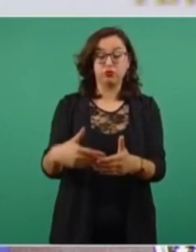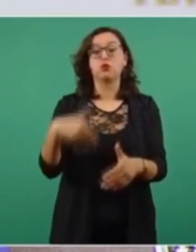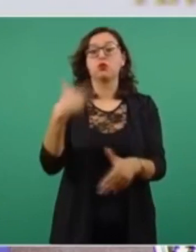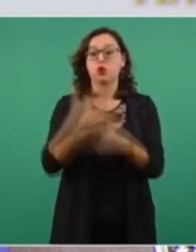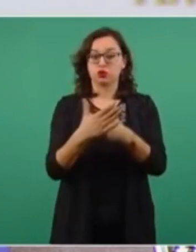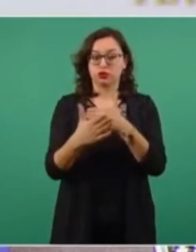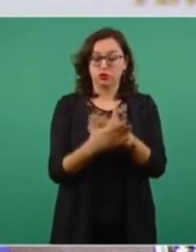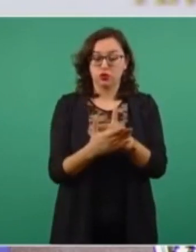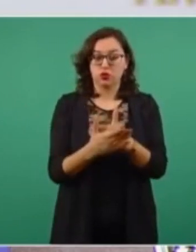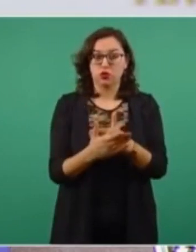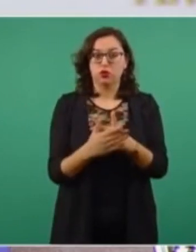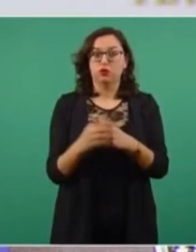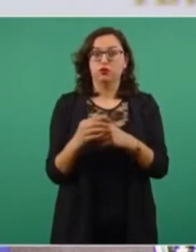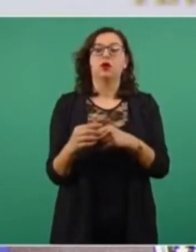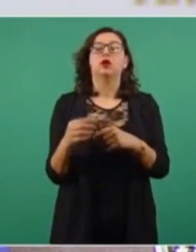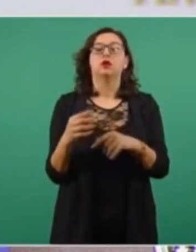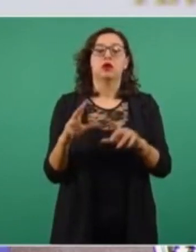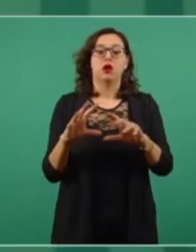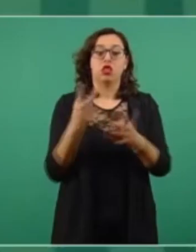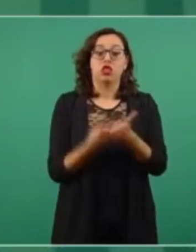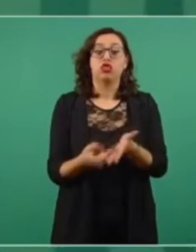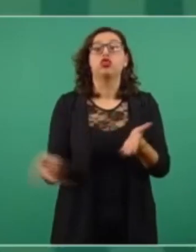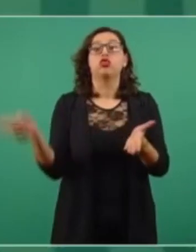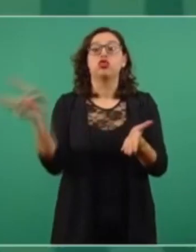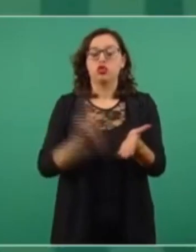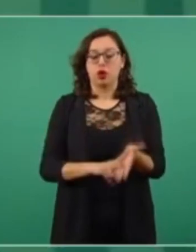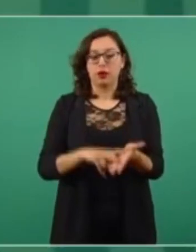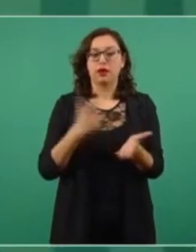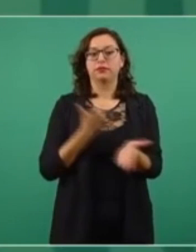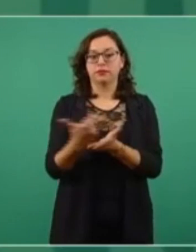de lo que se está recibiendo ahora.